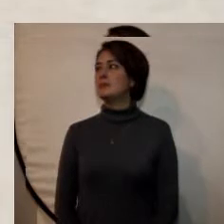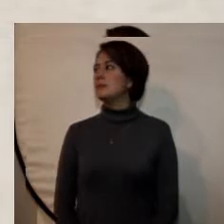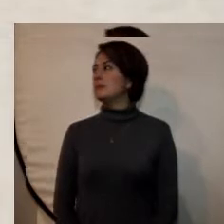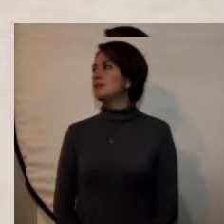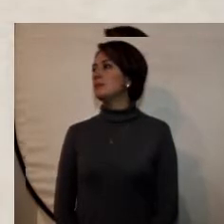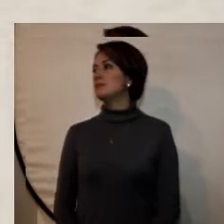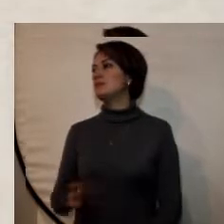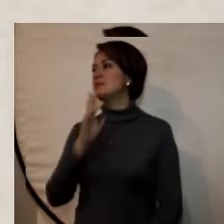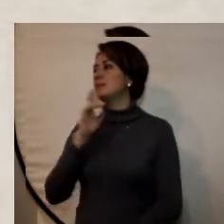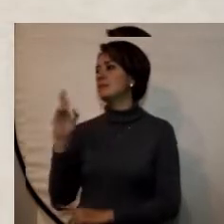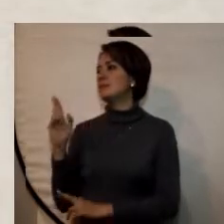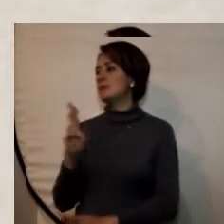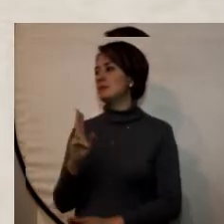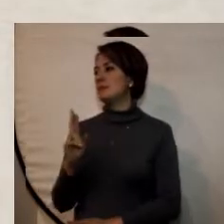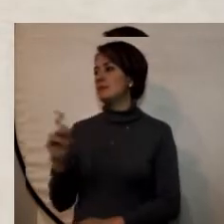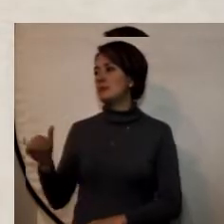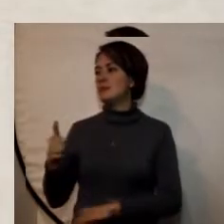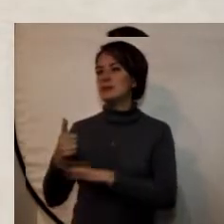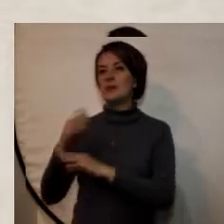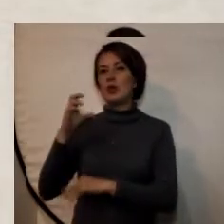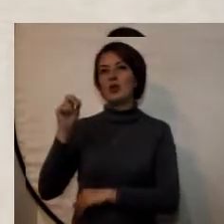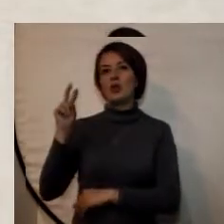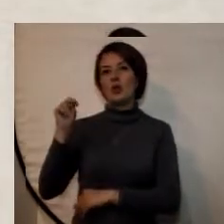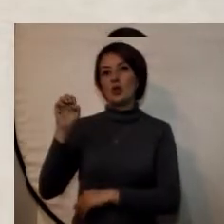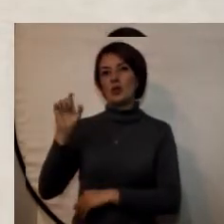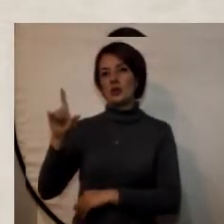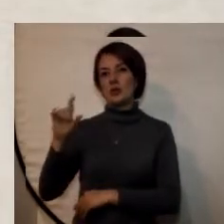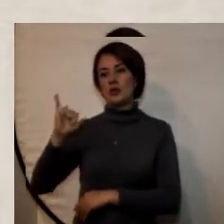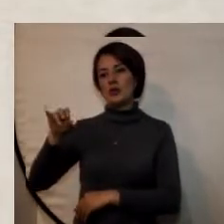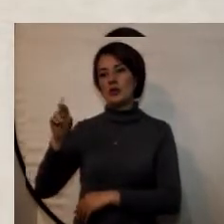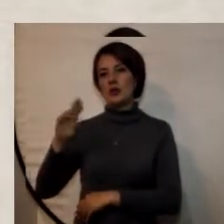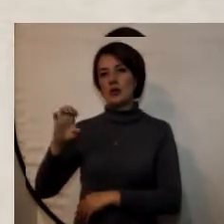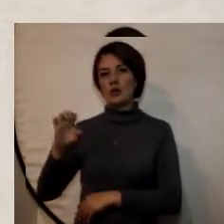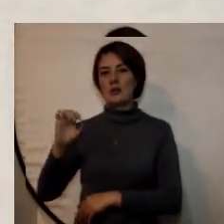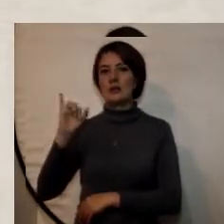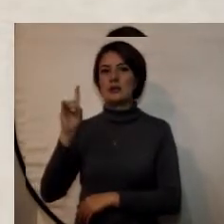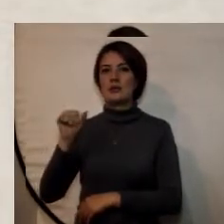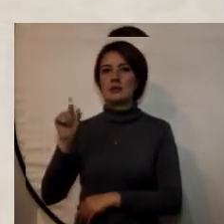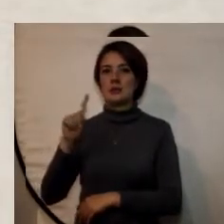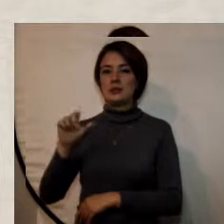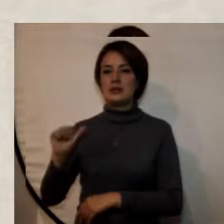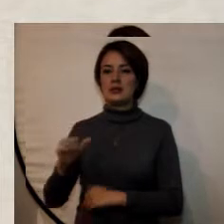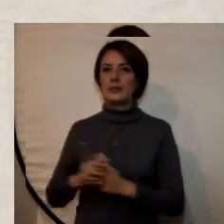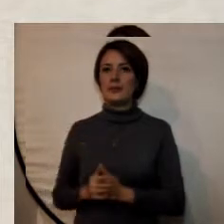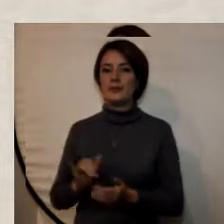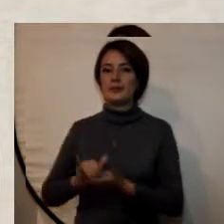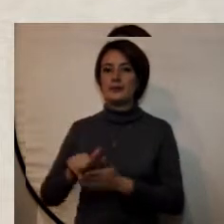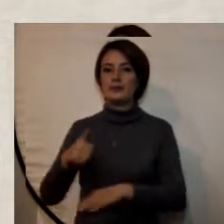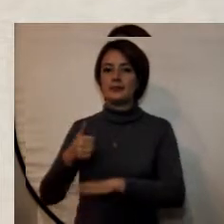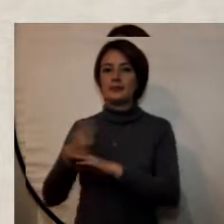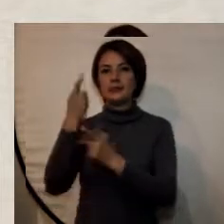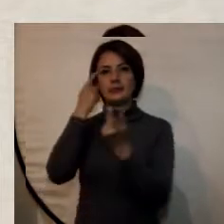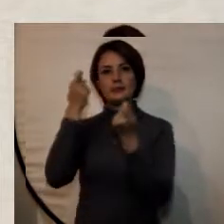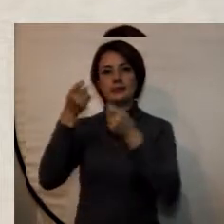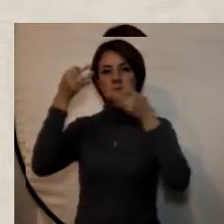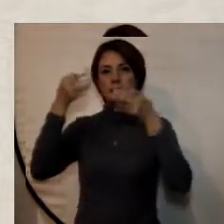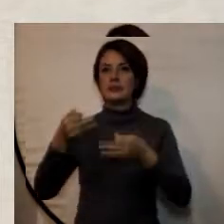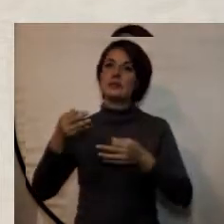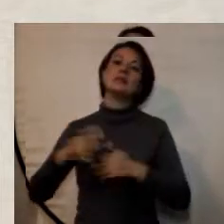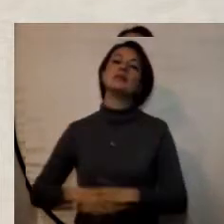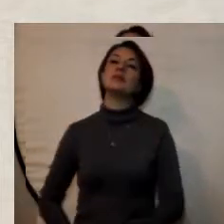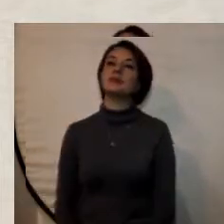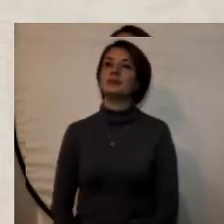Responde el Coronel Jorge Isaza Quebrada decano de la Facultad de Relaciones Internacionales Estrategia y Seguridad